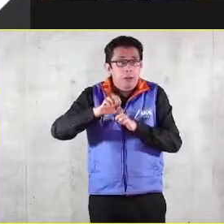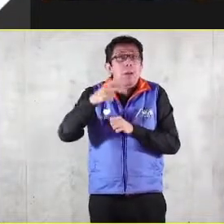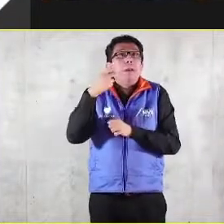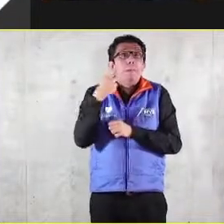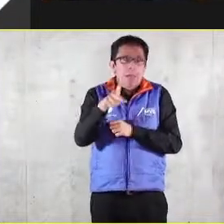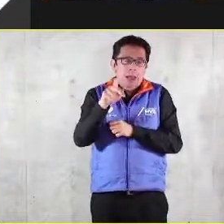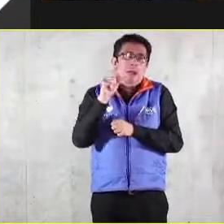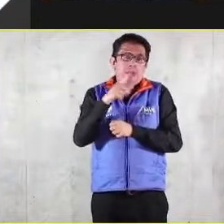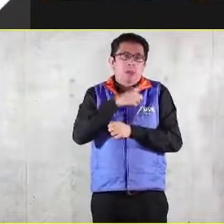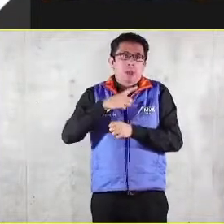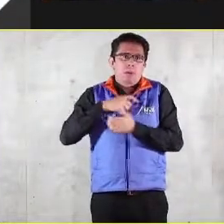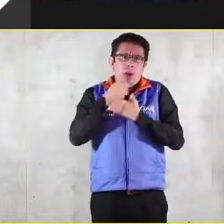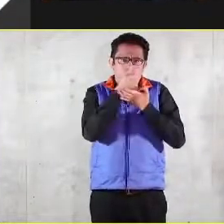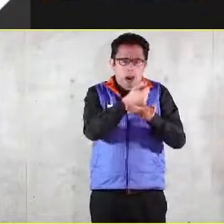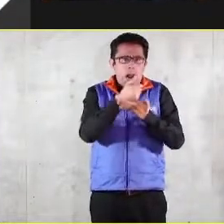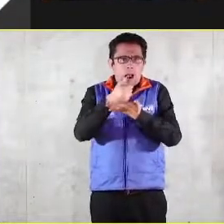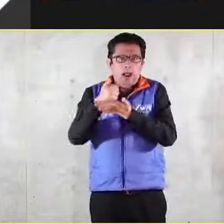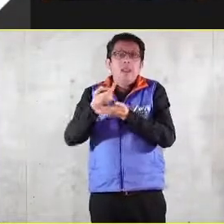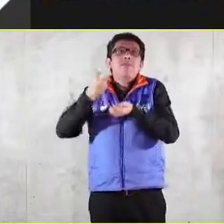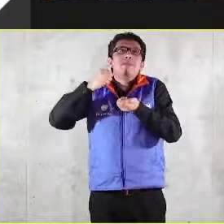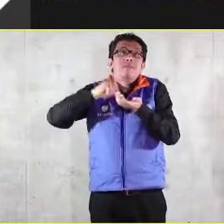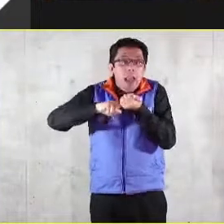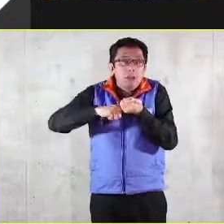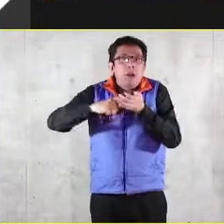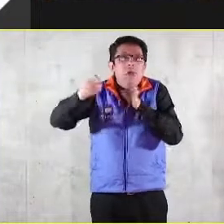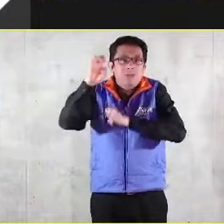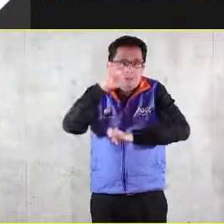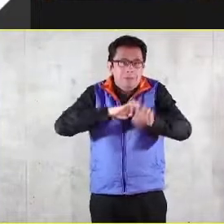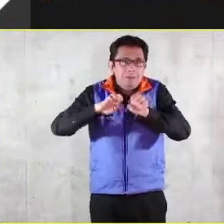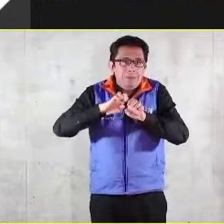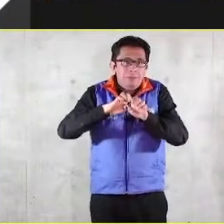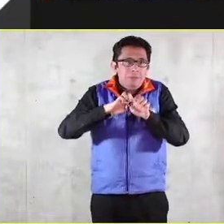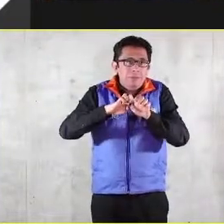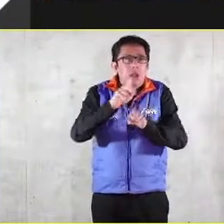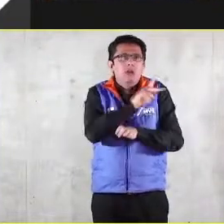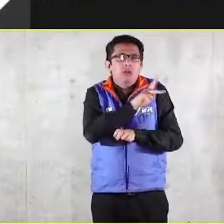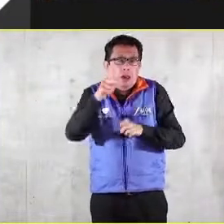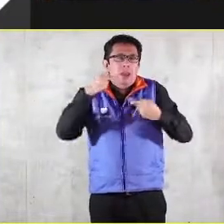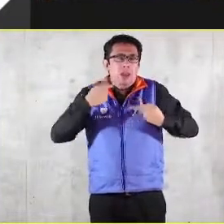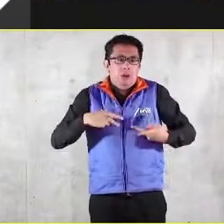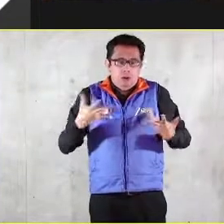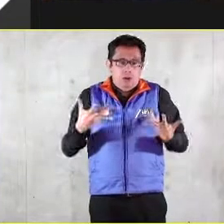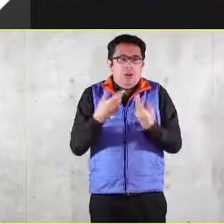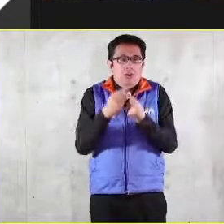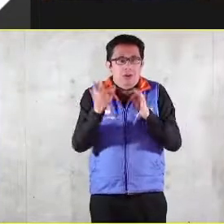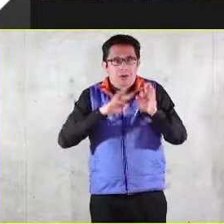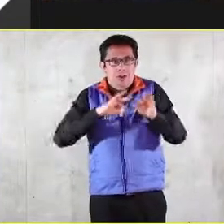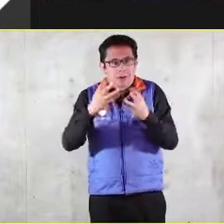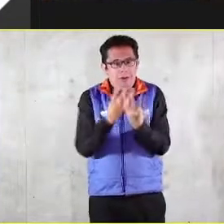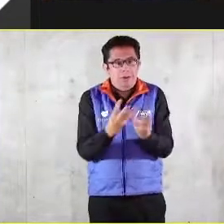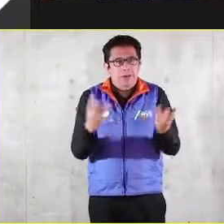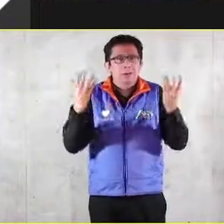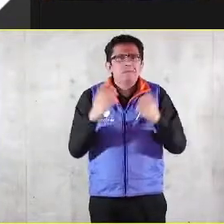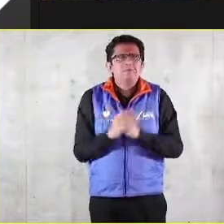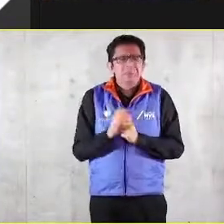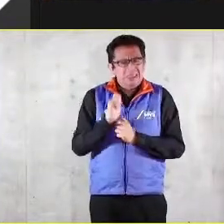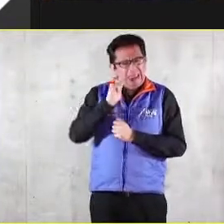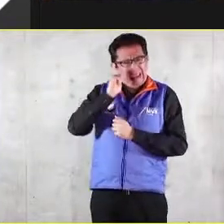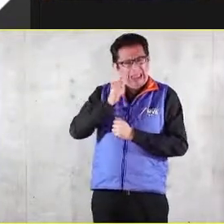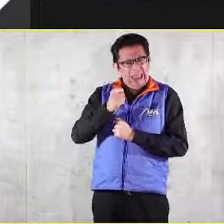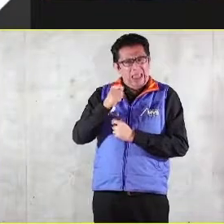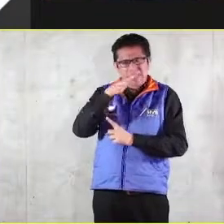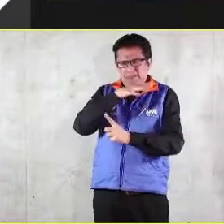contribuir al bien común dentro de la empresa, con todos nuestros stakeholders. ¿Qué es el bien común?